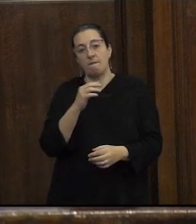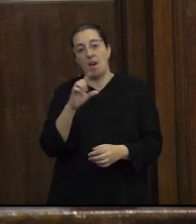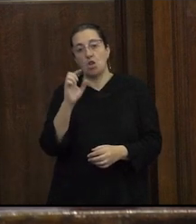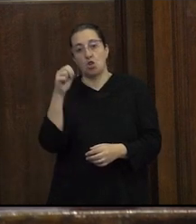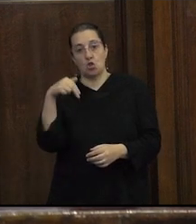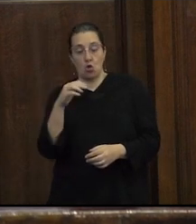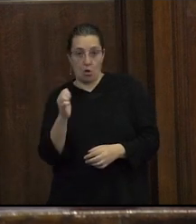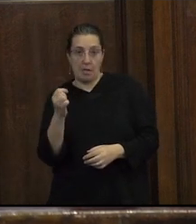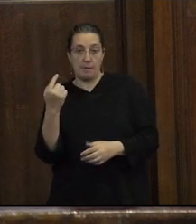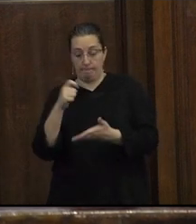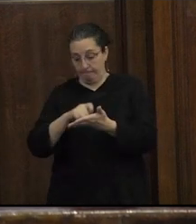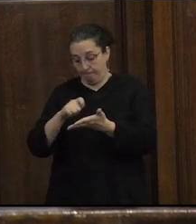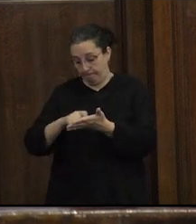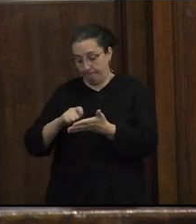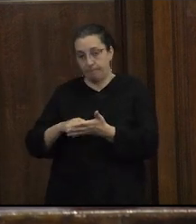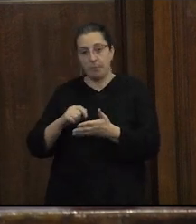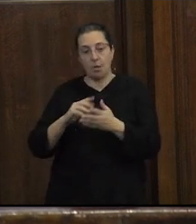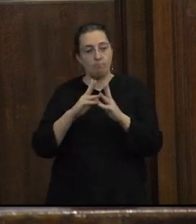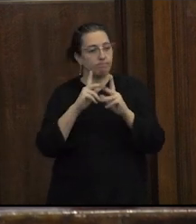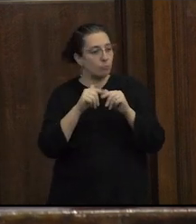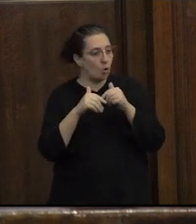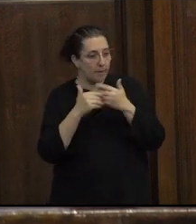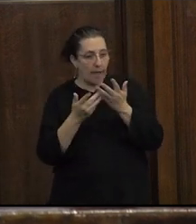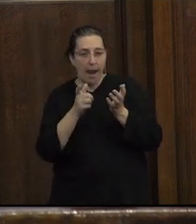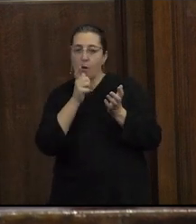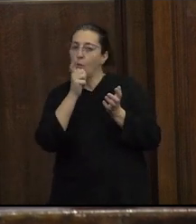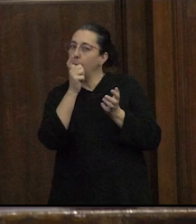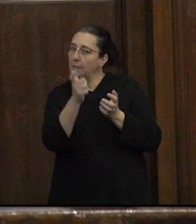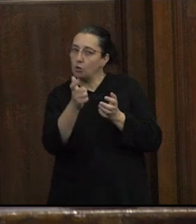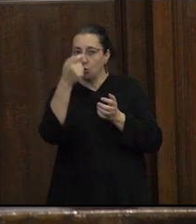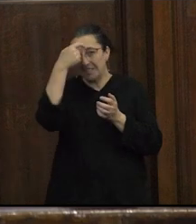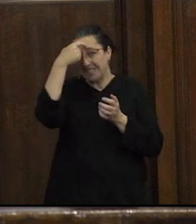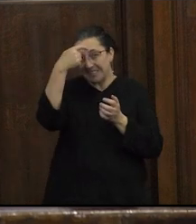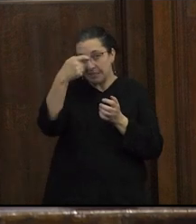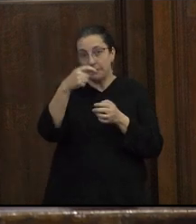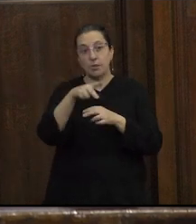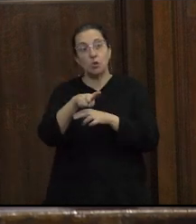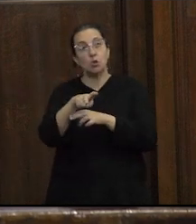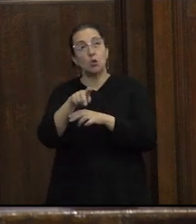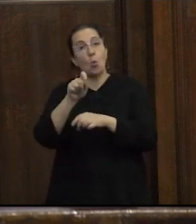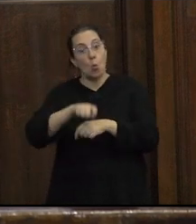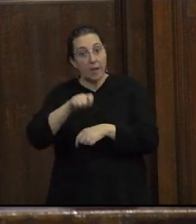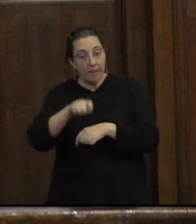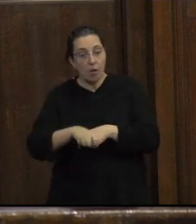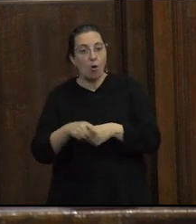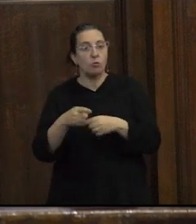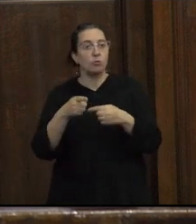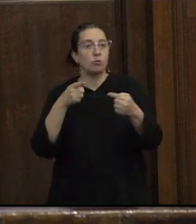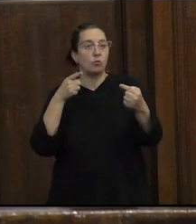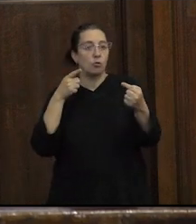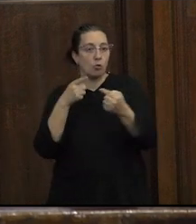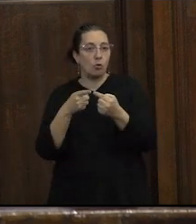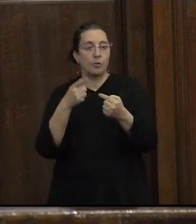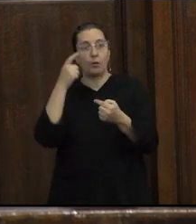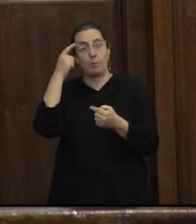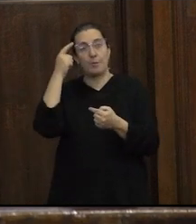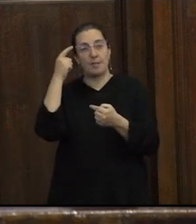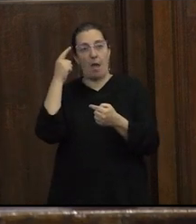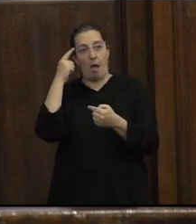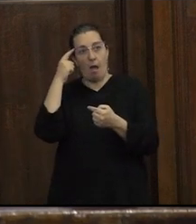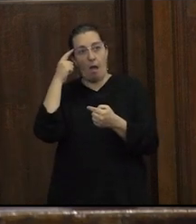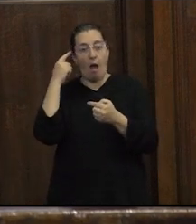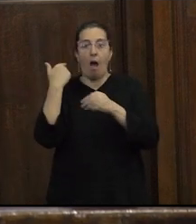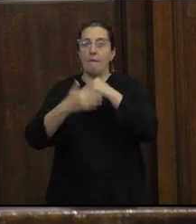reorientar argumentos científicos y jurídicos contra lo que consideran una avanzada de la ideología de